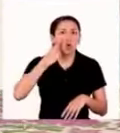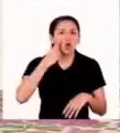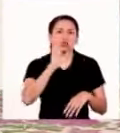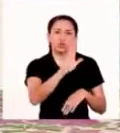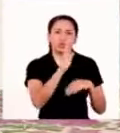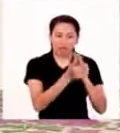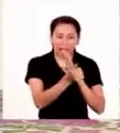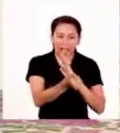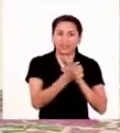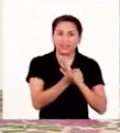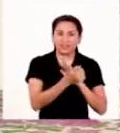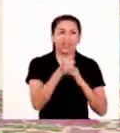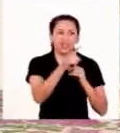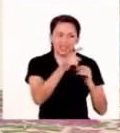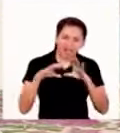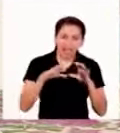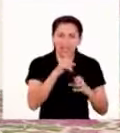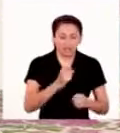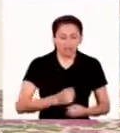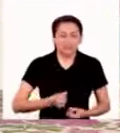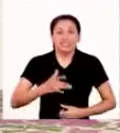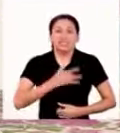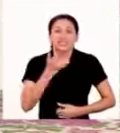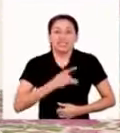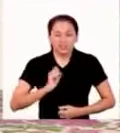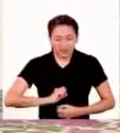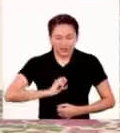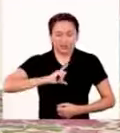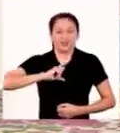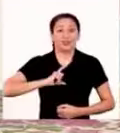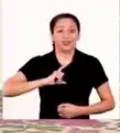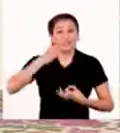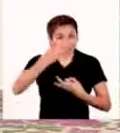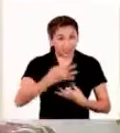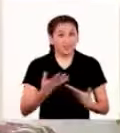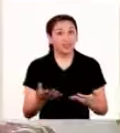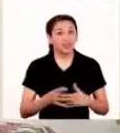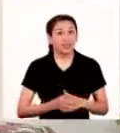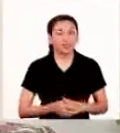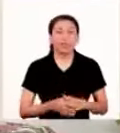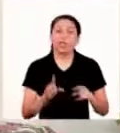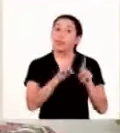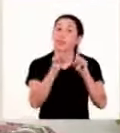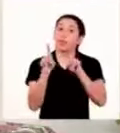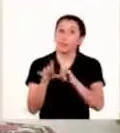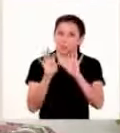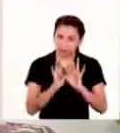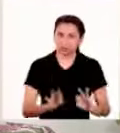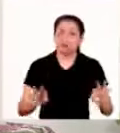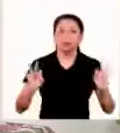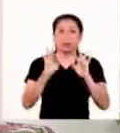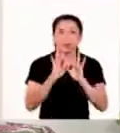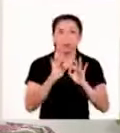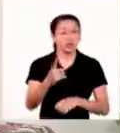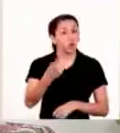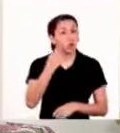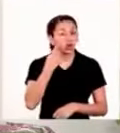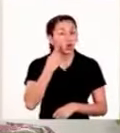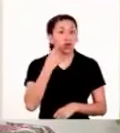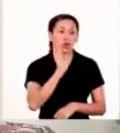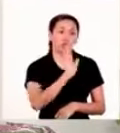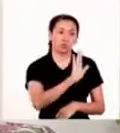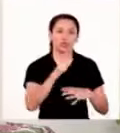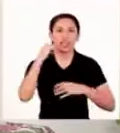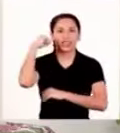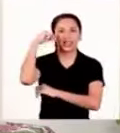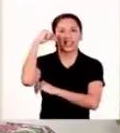y mantenerse activos para tener buena autoestima. ¿Sí o no? También es importante que